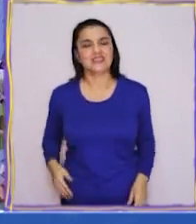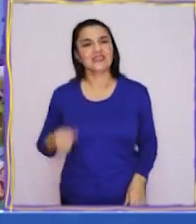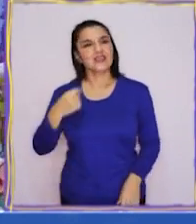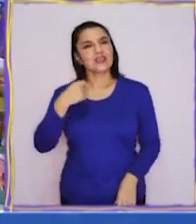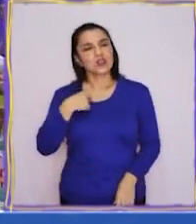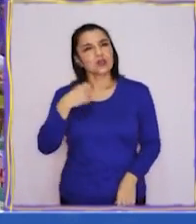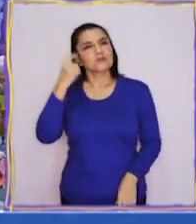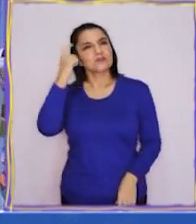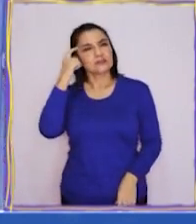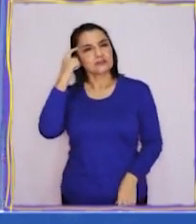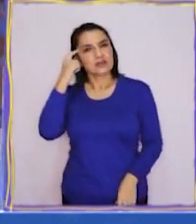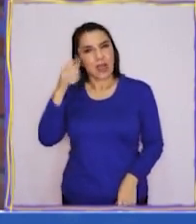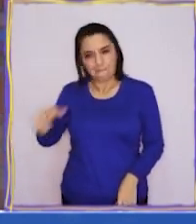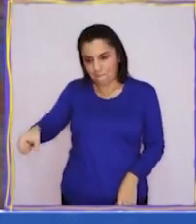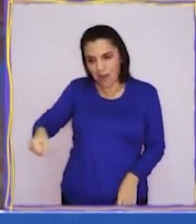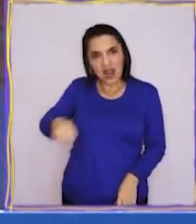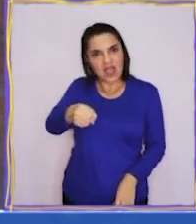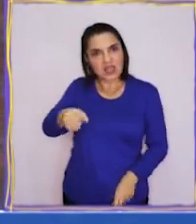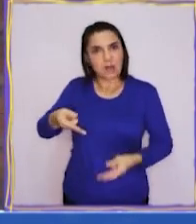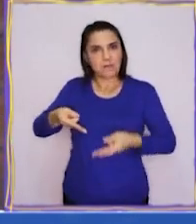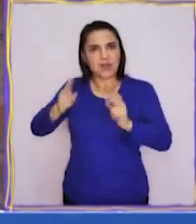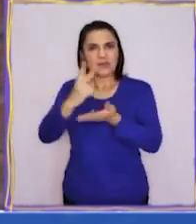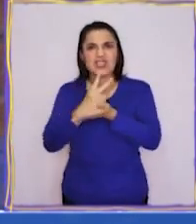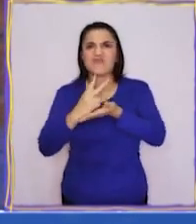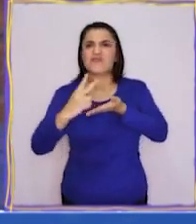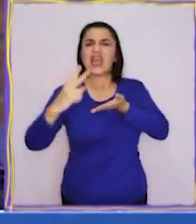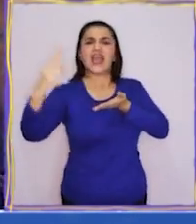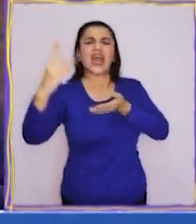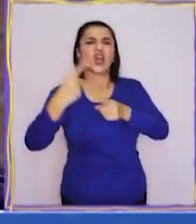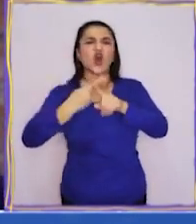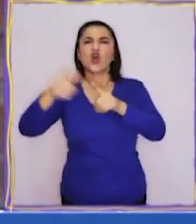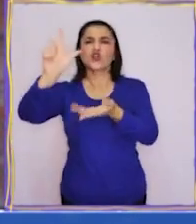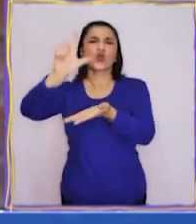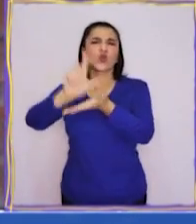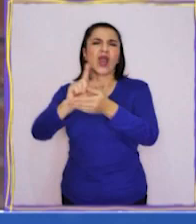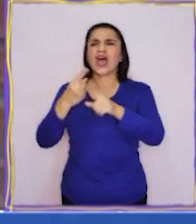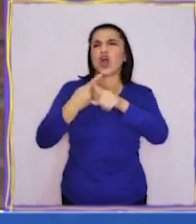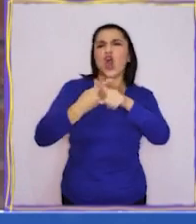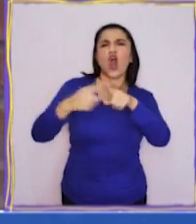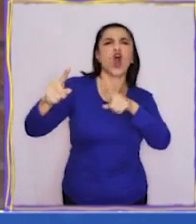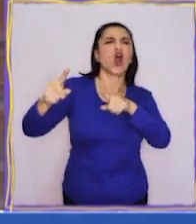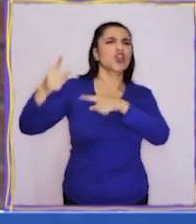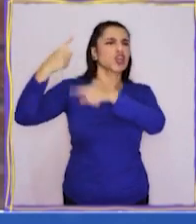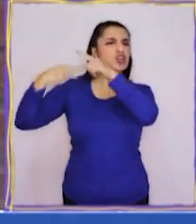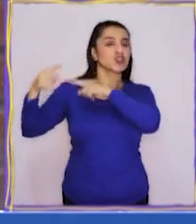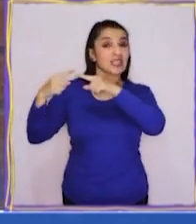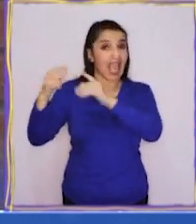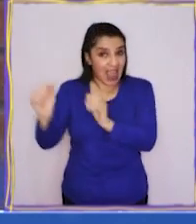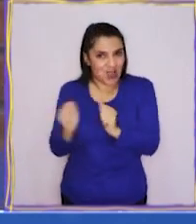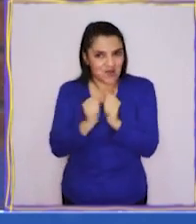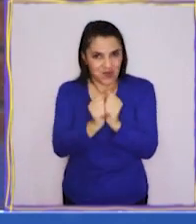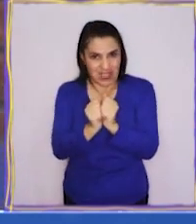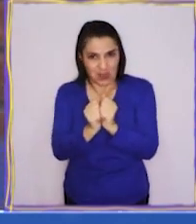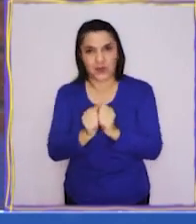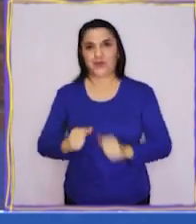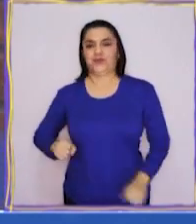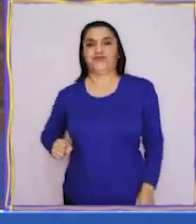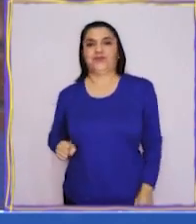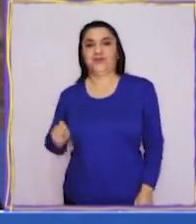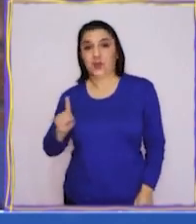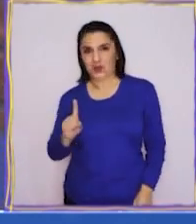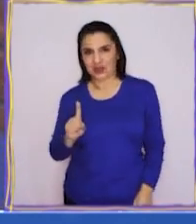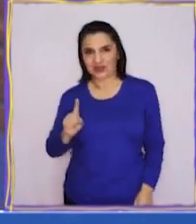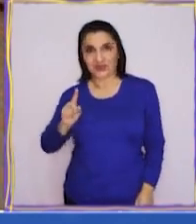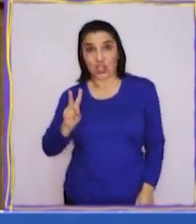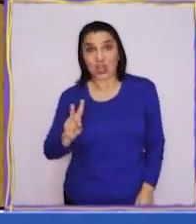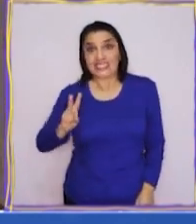Me pregunto si esta maleta nos permitirá viajar a otros tiempos y a otros lugares. Veamos, ¿me acompañan? A la cuenta de tres.